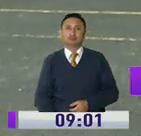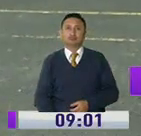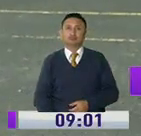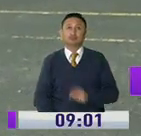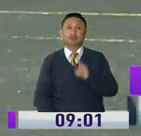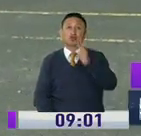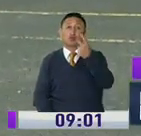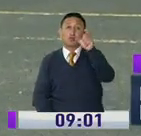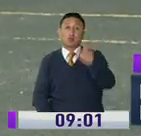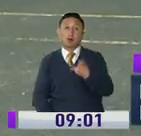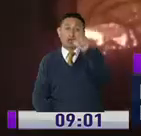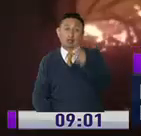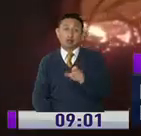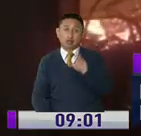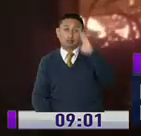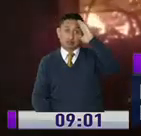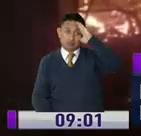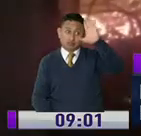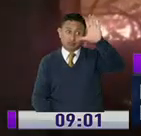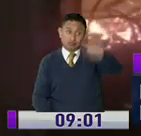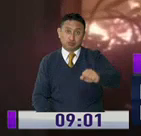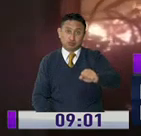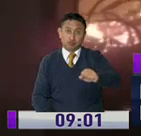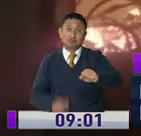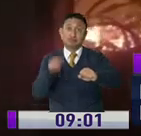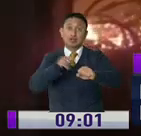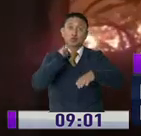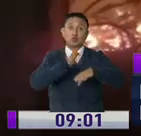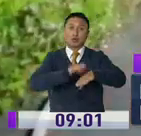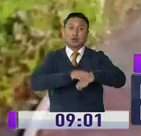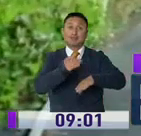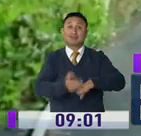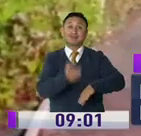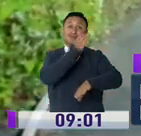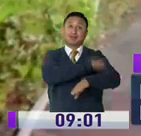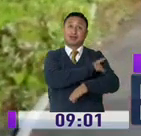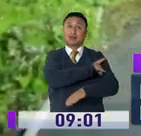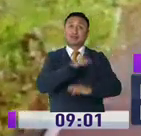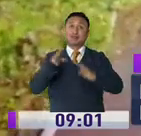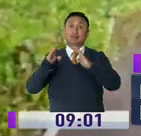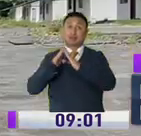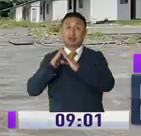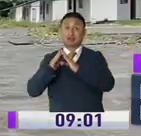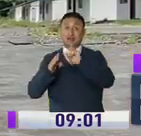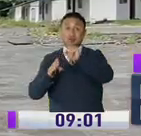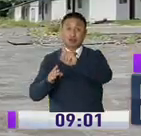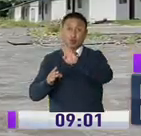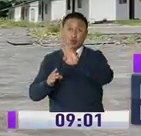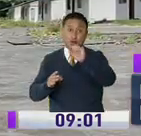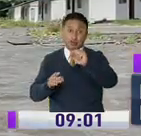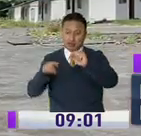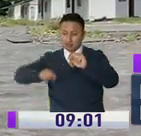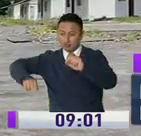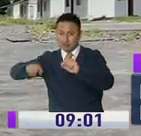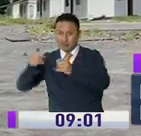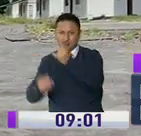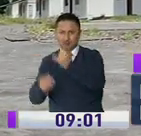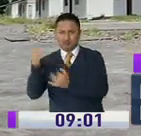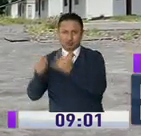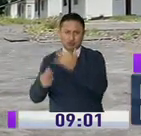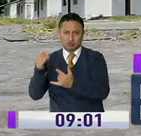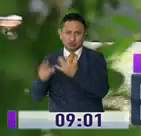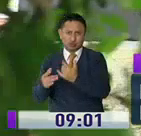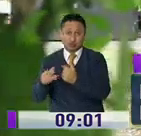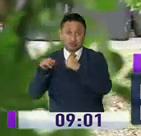Dos personas fueron detenidas por la policía como los presuntos implicados en el incendio ocasionado en una de las 140 villas del complejo de la refinería en Manaví,